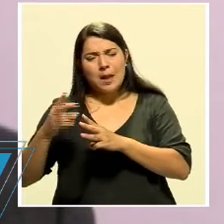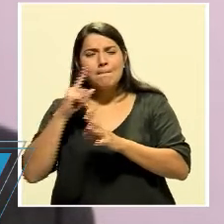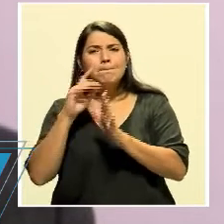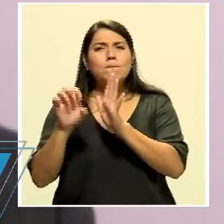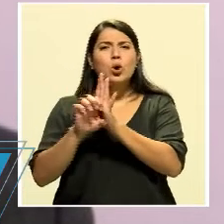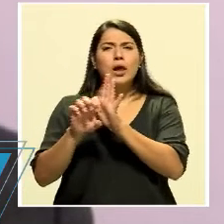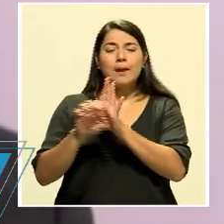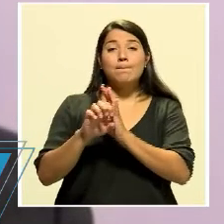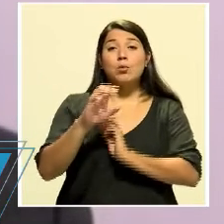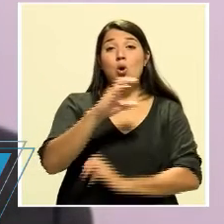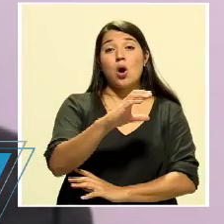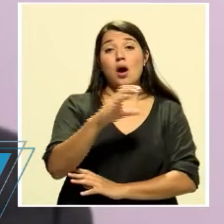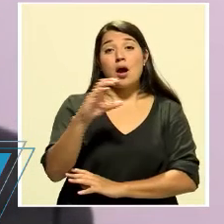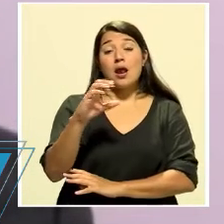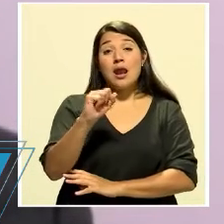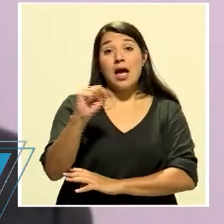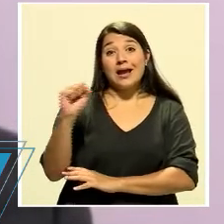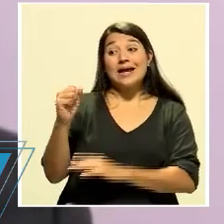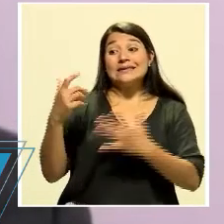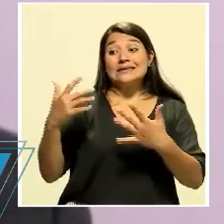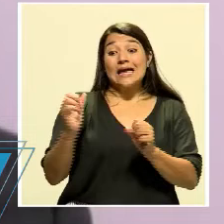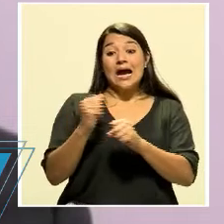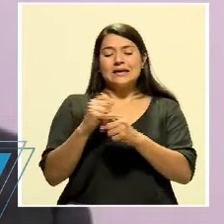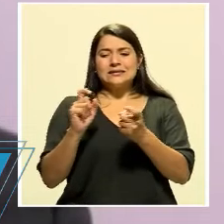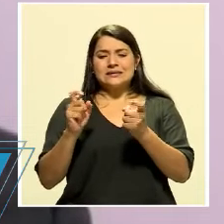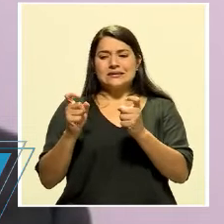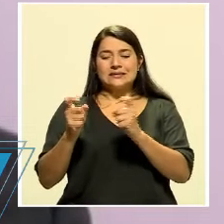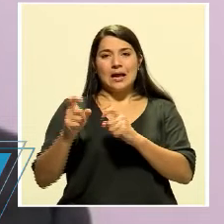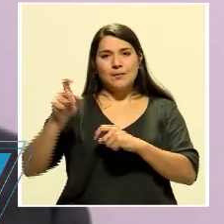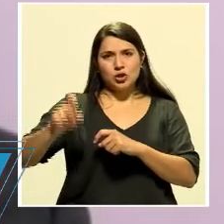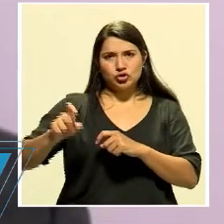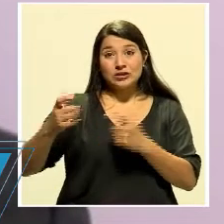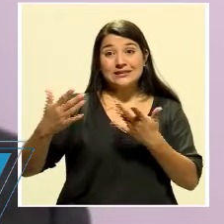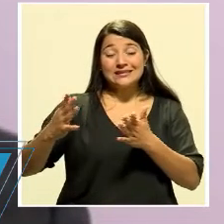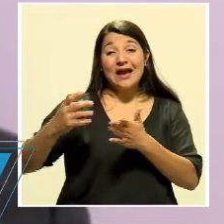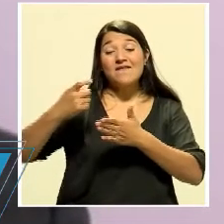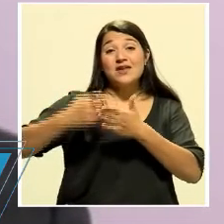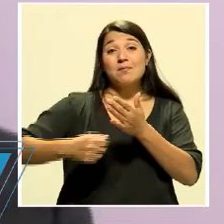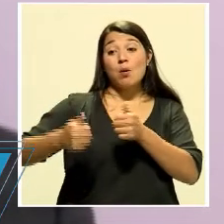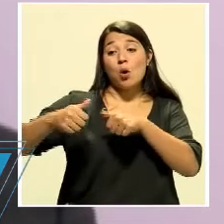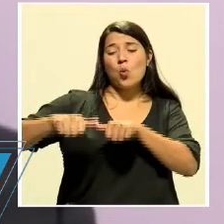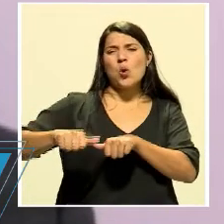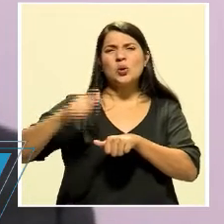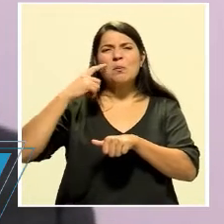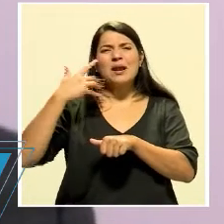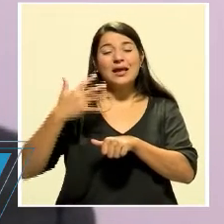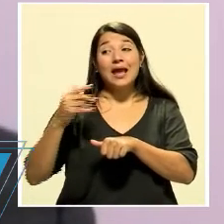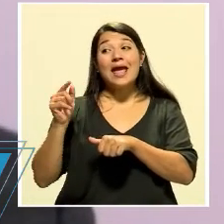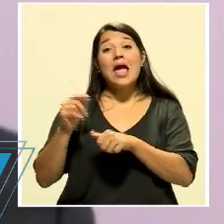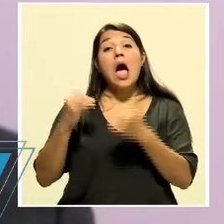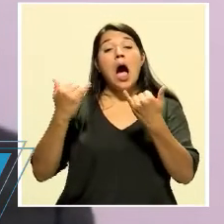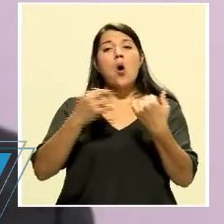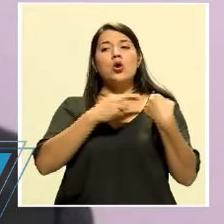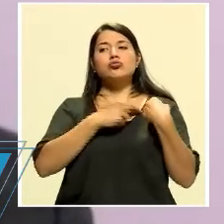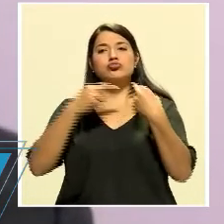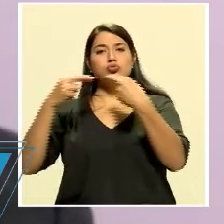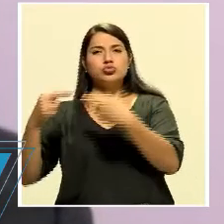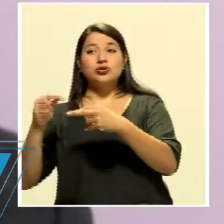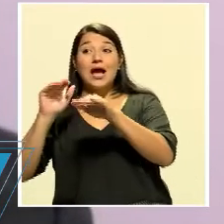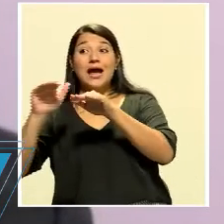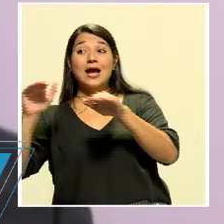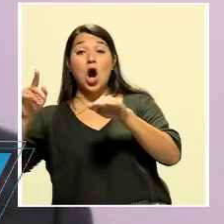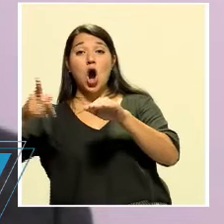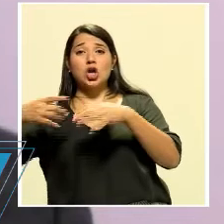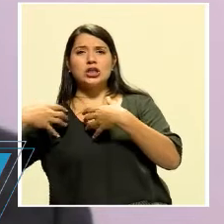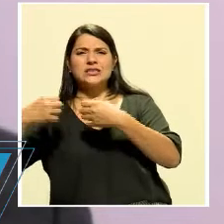la caja que ya ha estado haciendo los ajustes necesarios y firmamos el convenio para que puedan hacer notificaciones de órdenes sanitarias